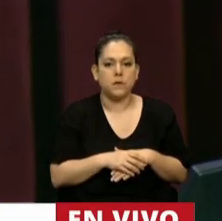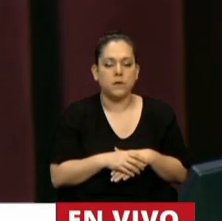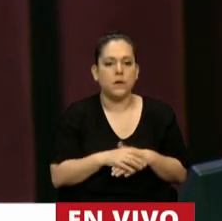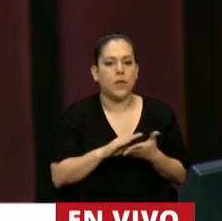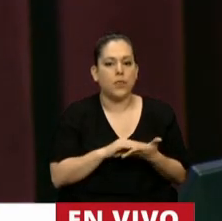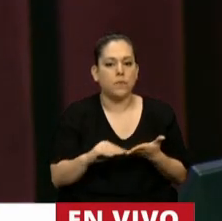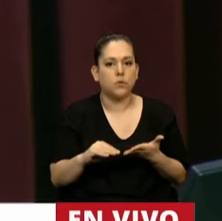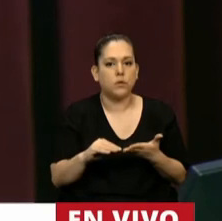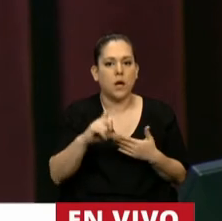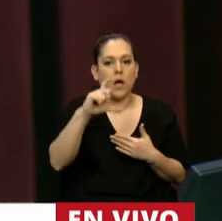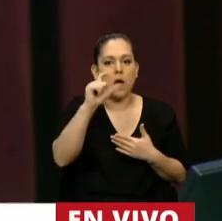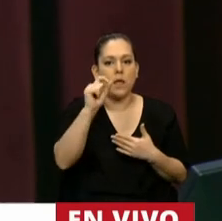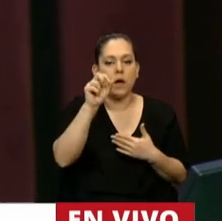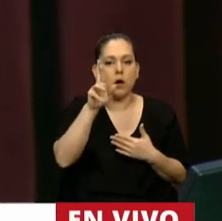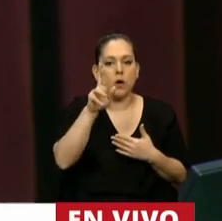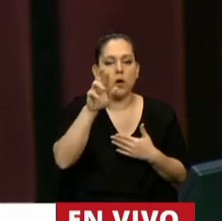Diputada Lucía Corpacci.